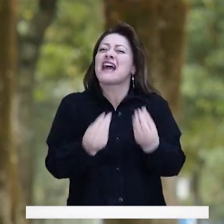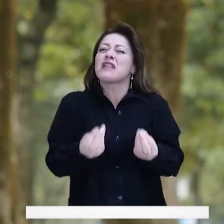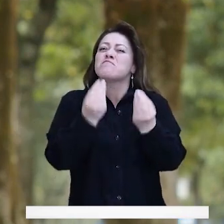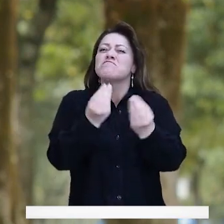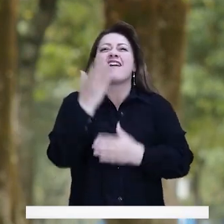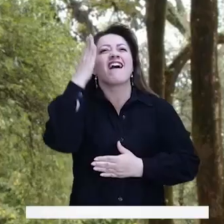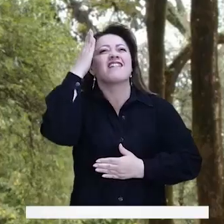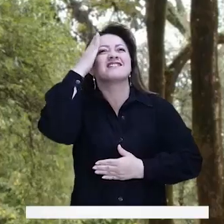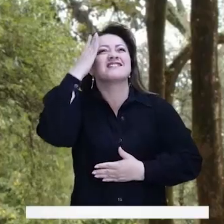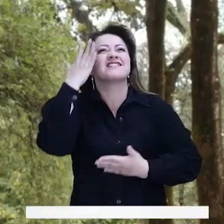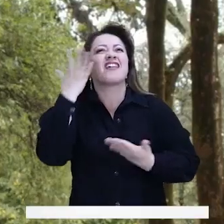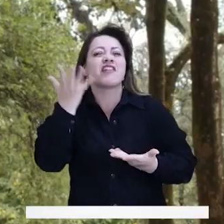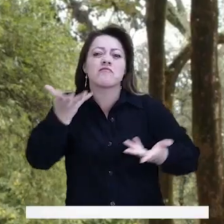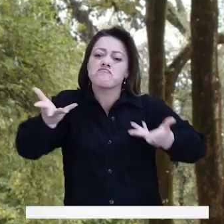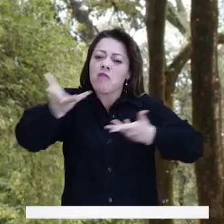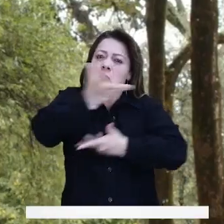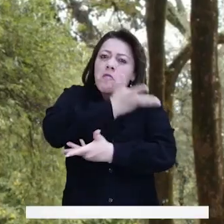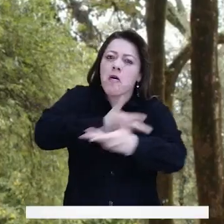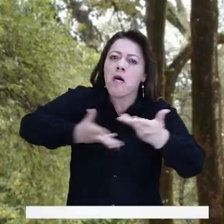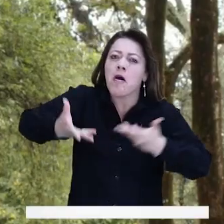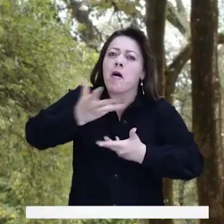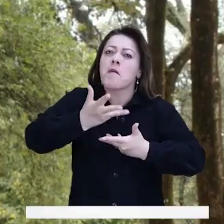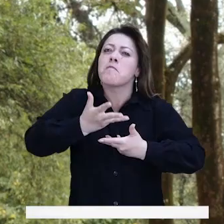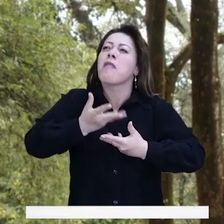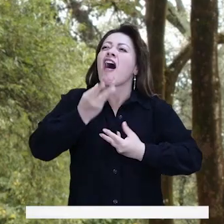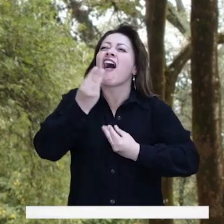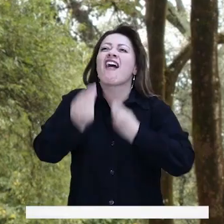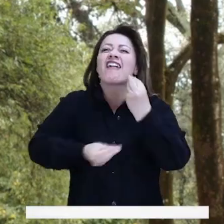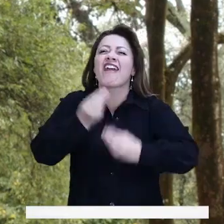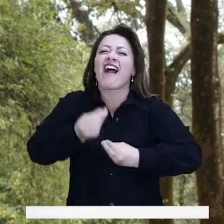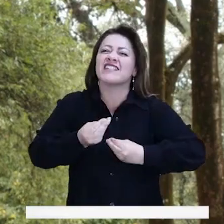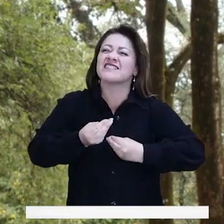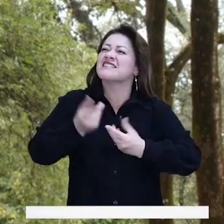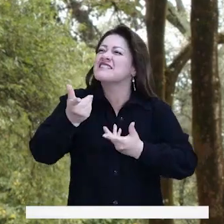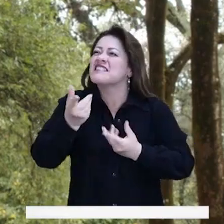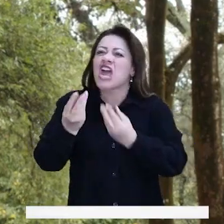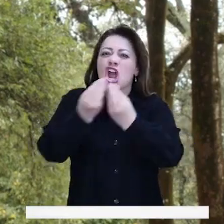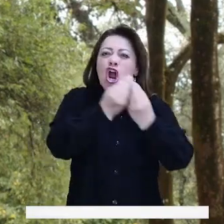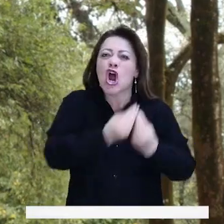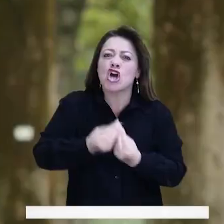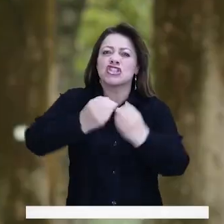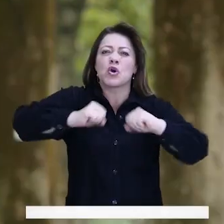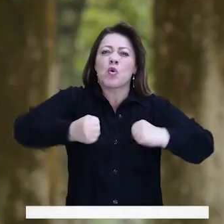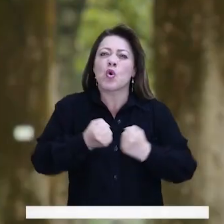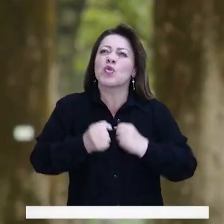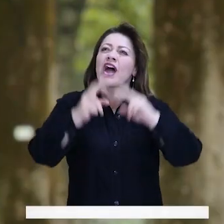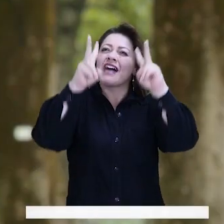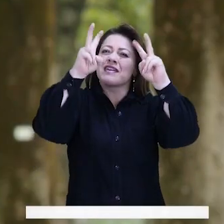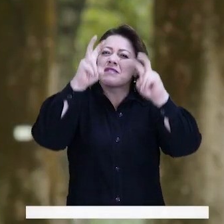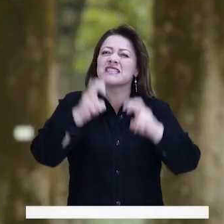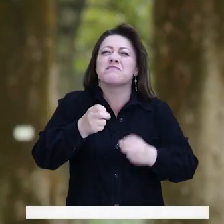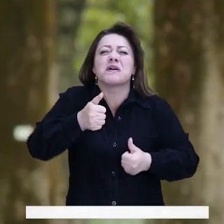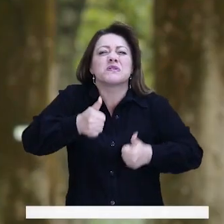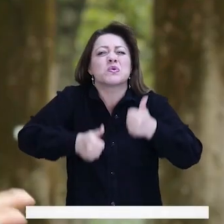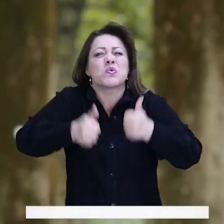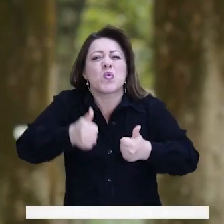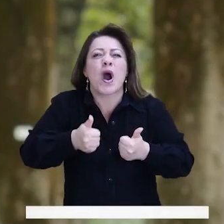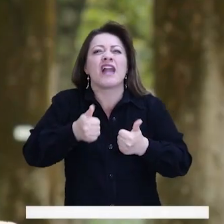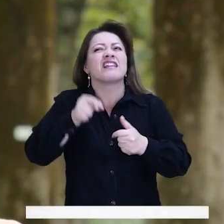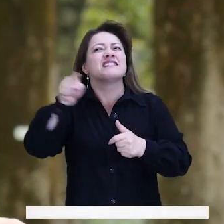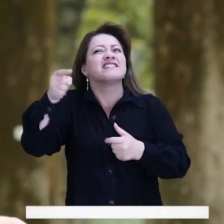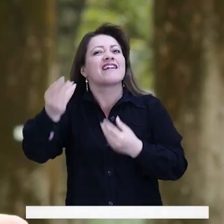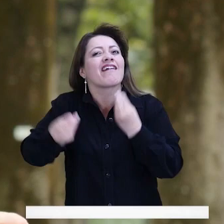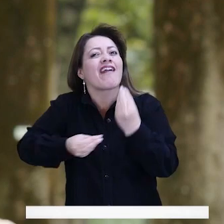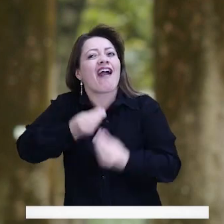para que podamos socializar y analizar junto con nuestros concejales y concejalas del Cabildo Distrital, las